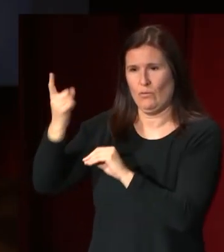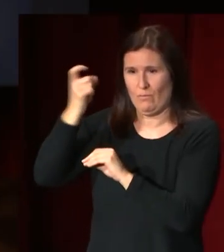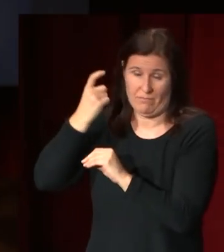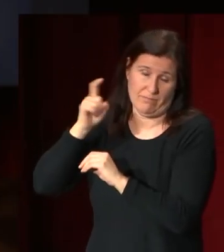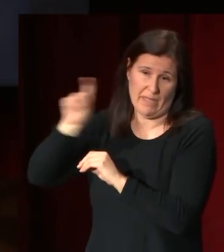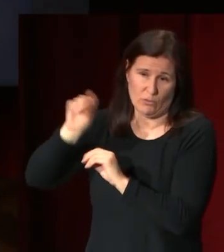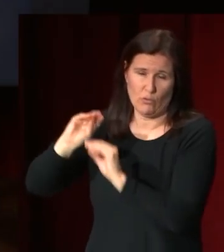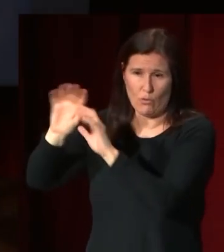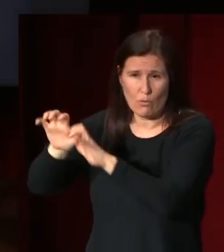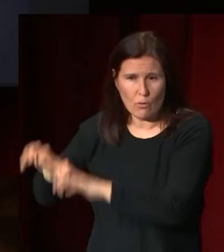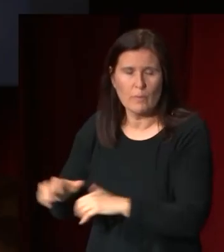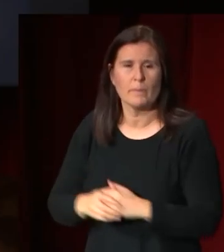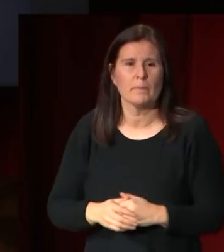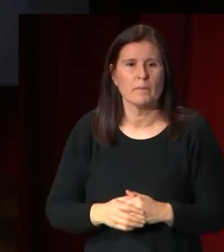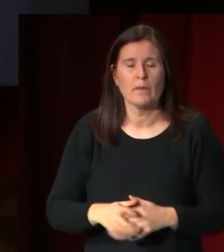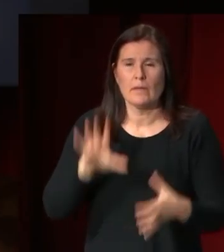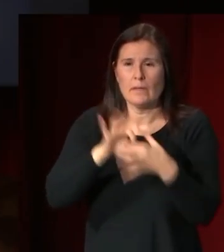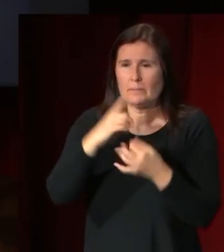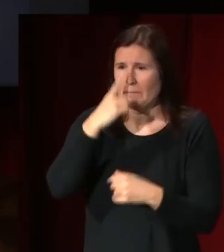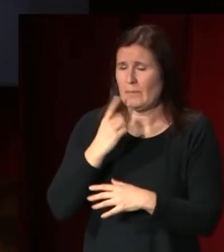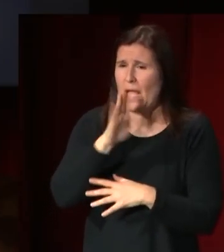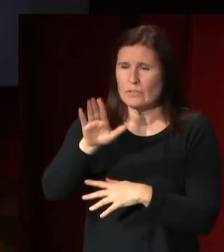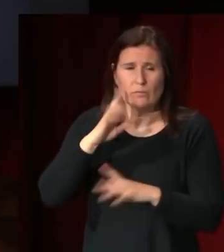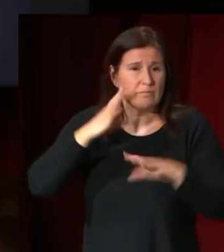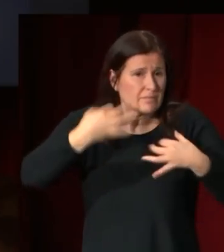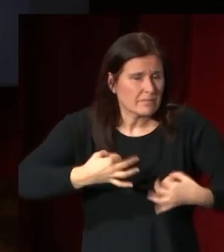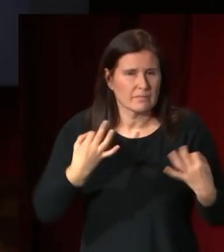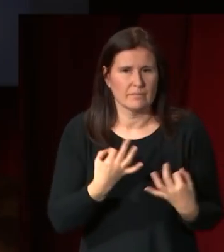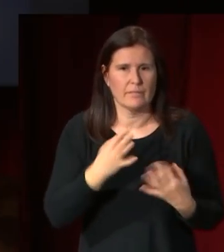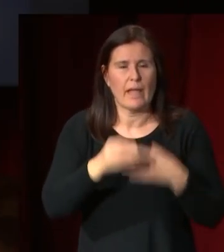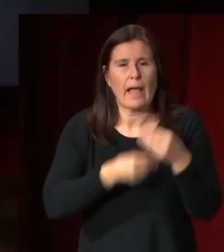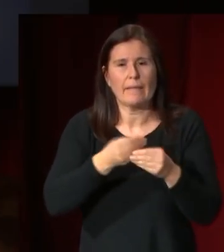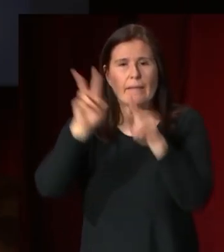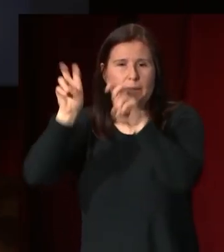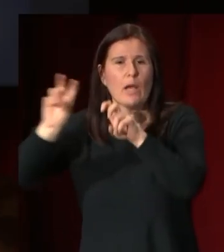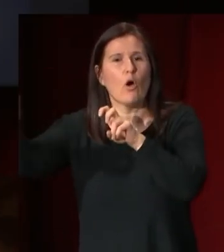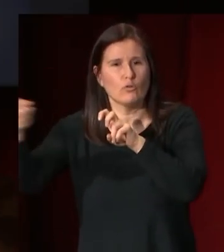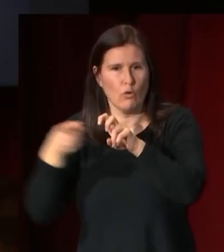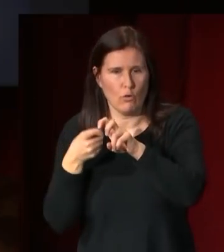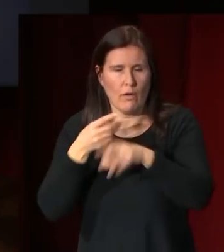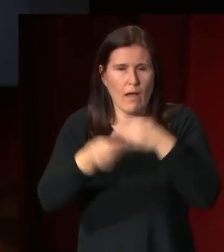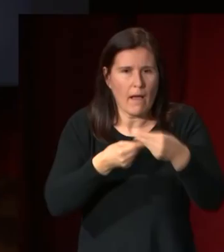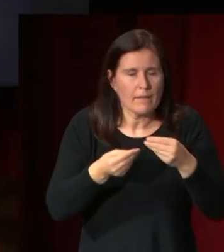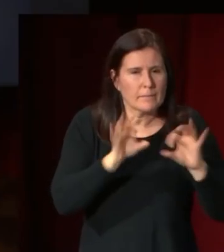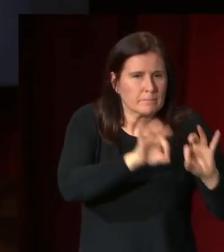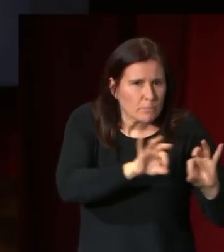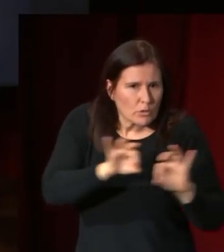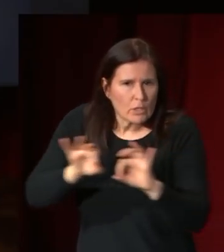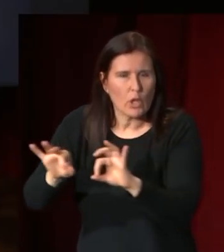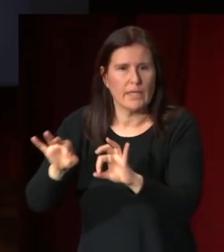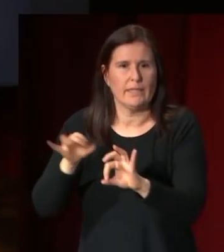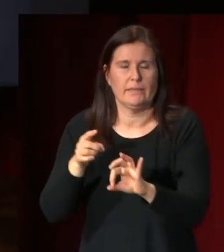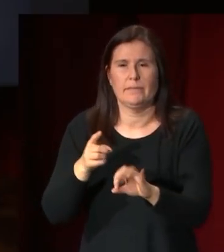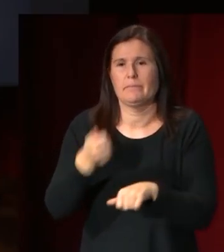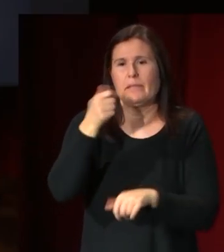y con respecto a la actitud en realidad él está aplicando a otro tema posiciones fundamentalmente